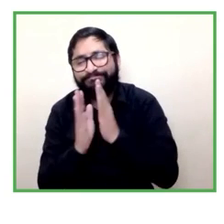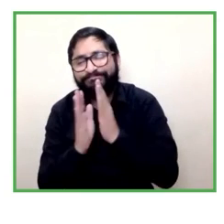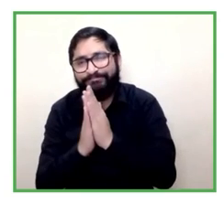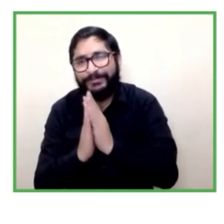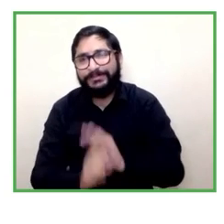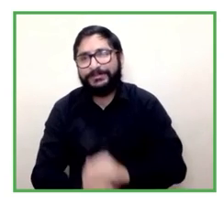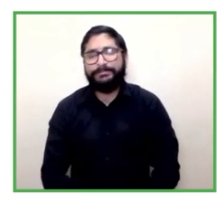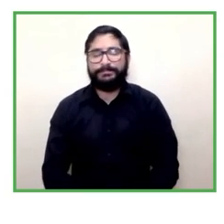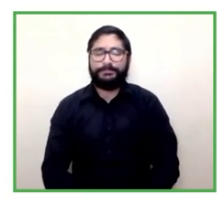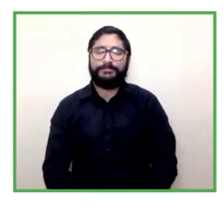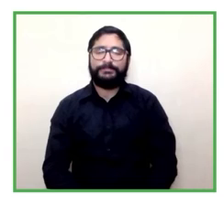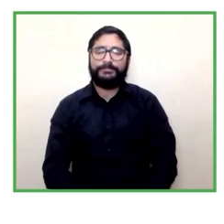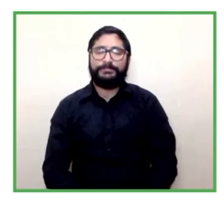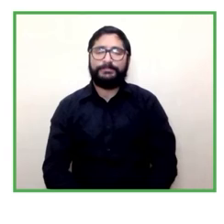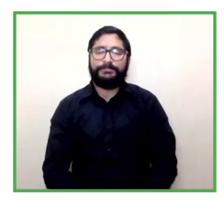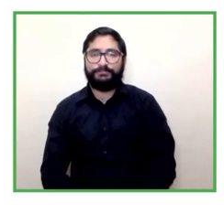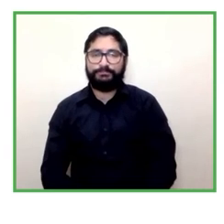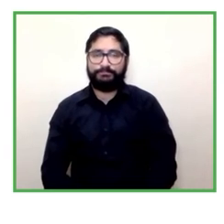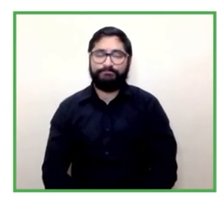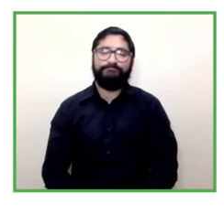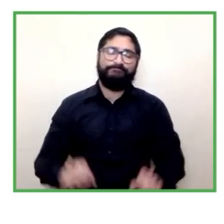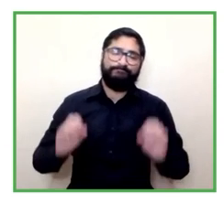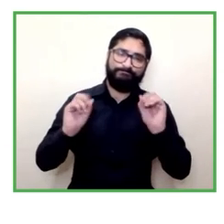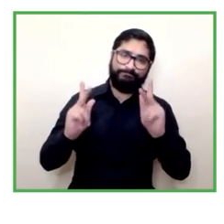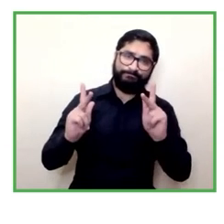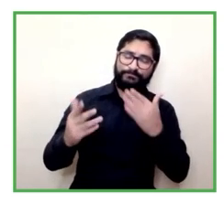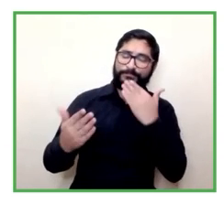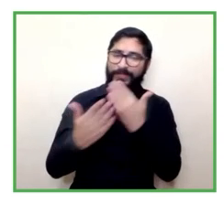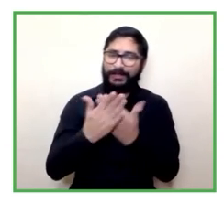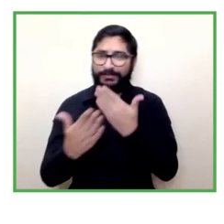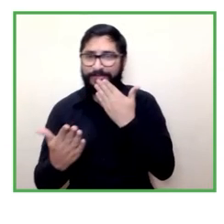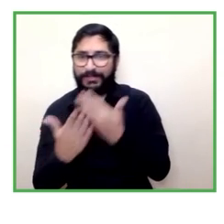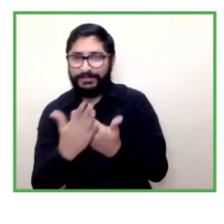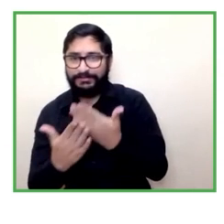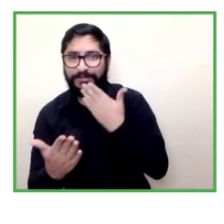bueno te agradezco mucho esa pregunta porque